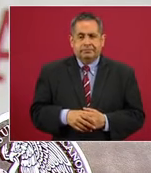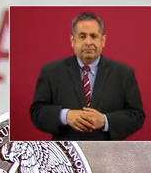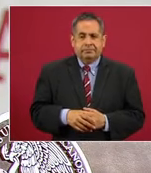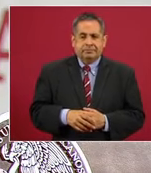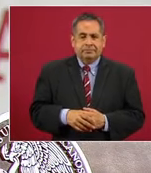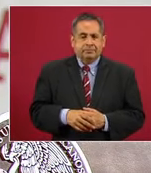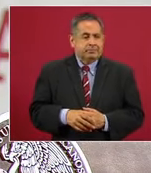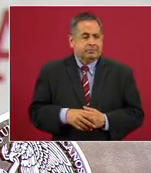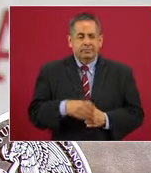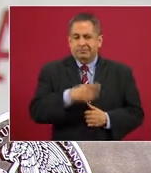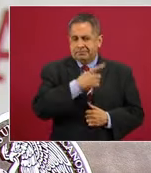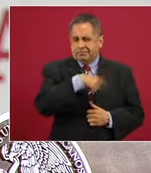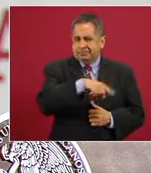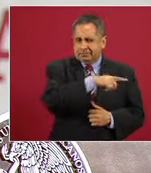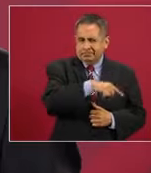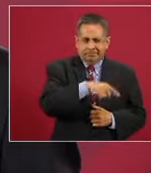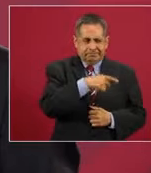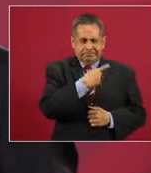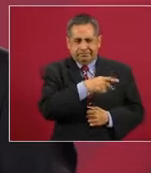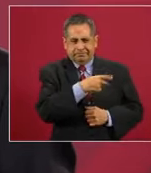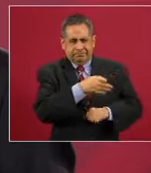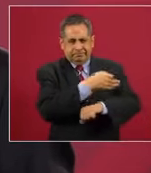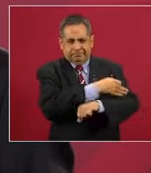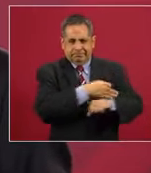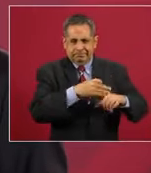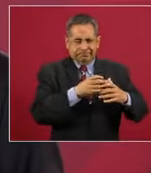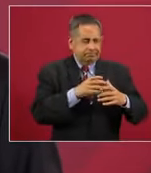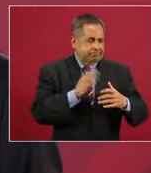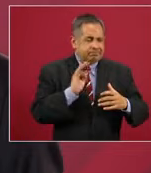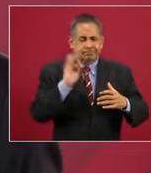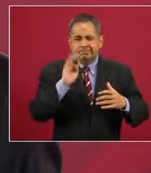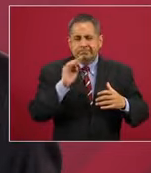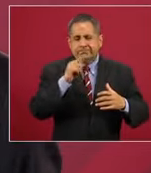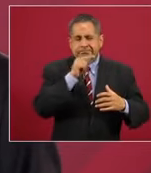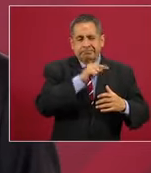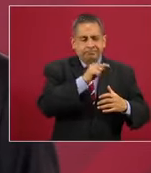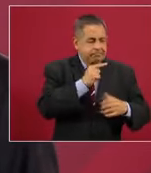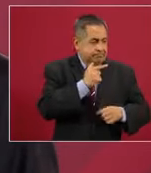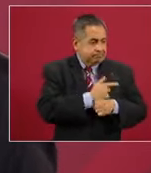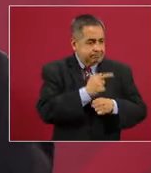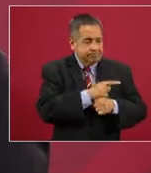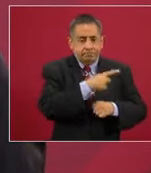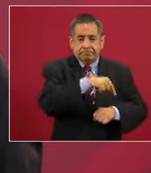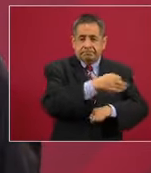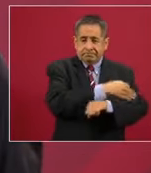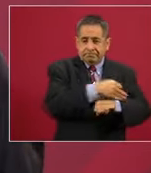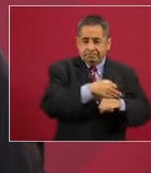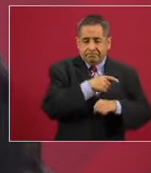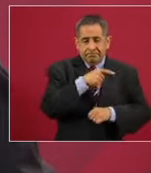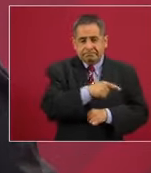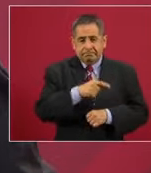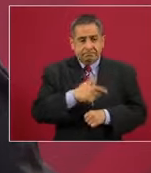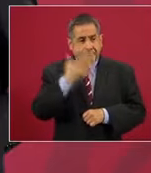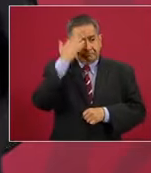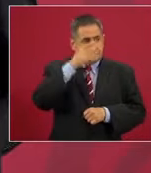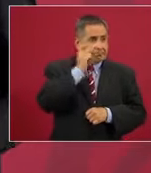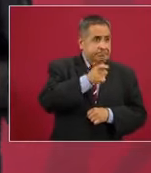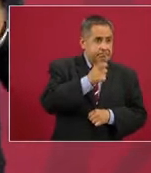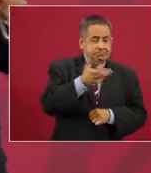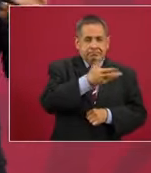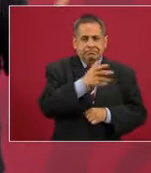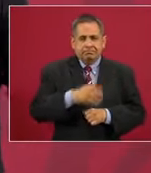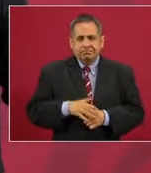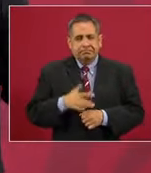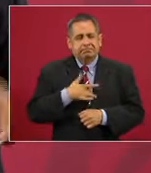Sus familiares, si se dan cuenta, si saben lo que están haciendo,